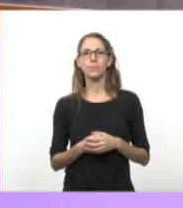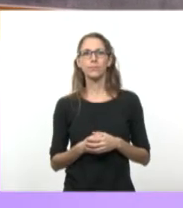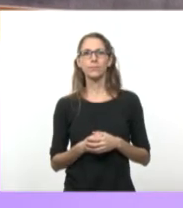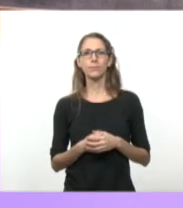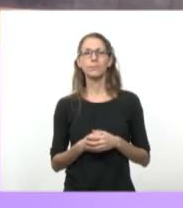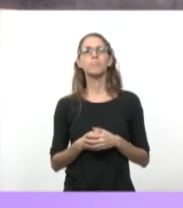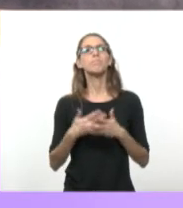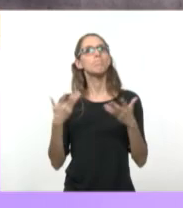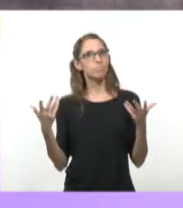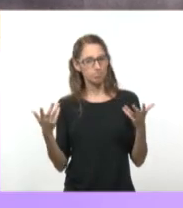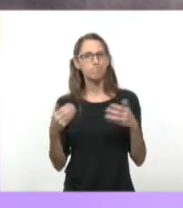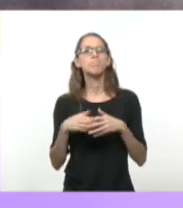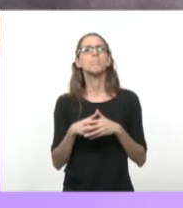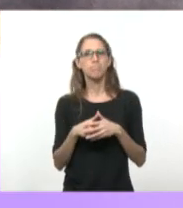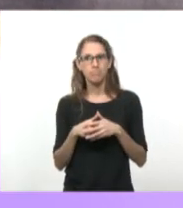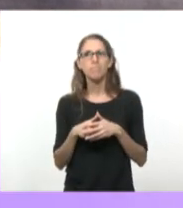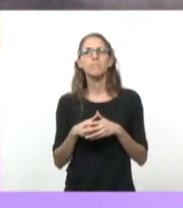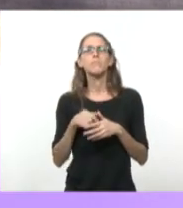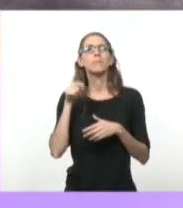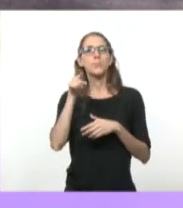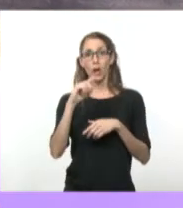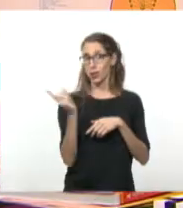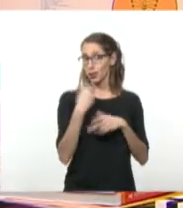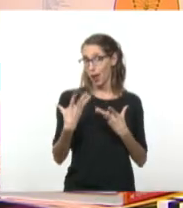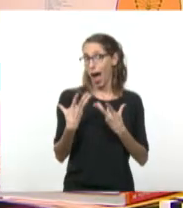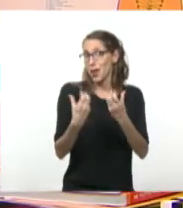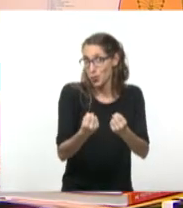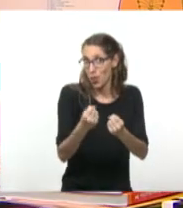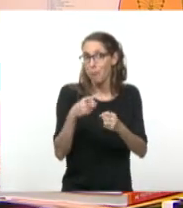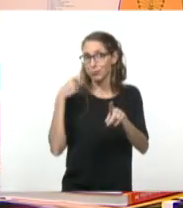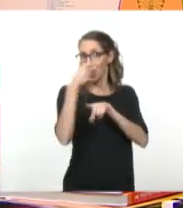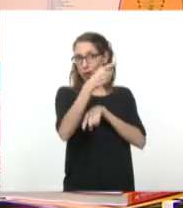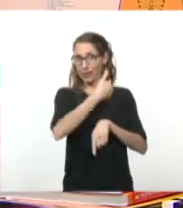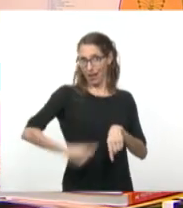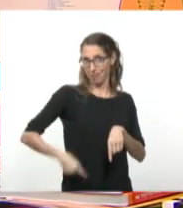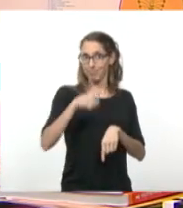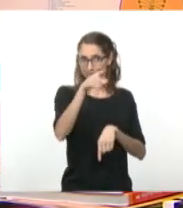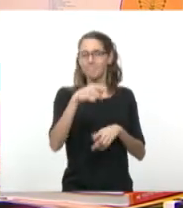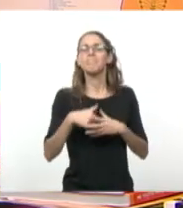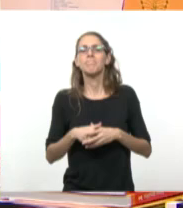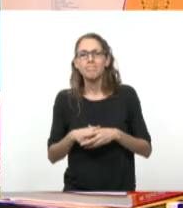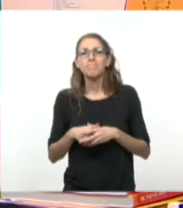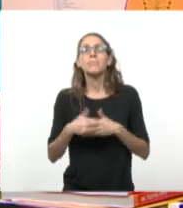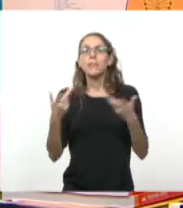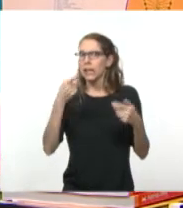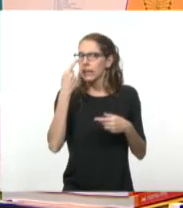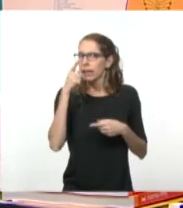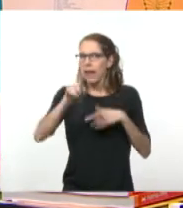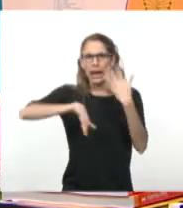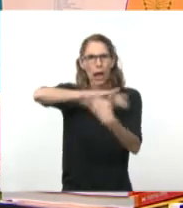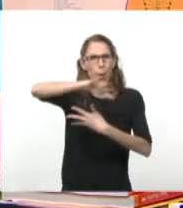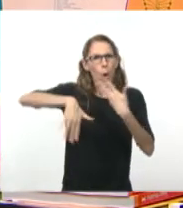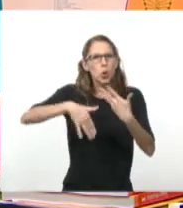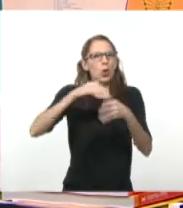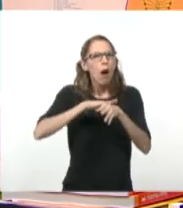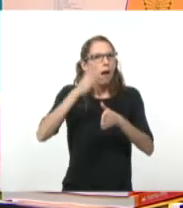Bien, asistimos a la caída del régimen de Batista. Interesante porque cuando se produce la revolución, se va a dar en el